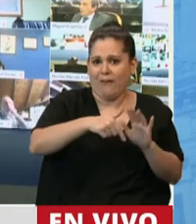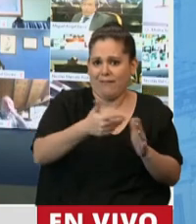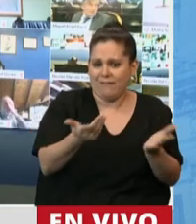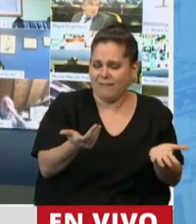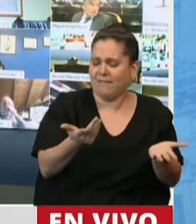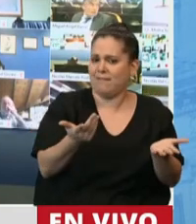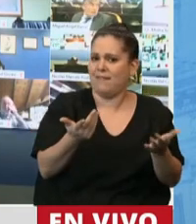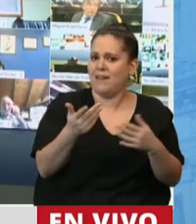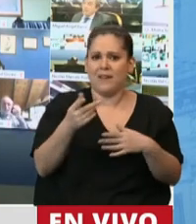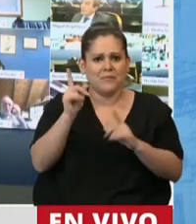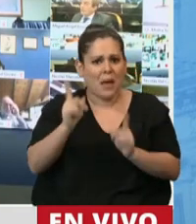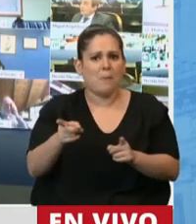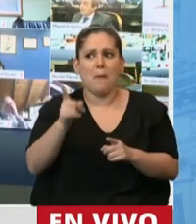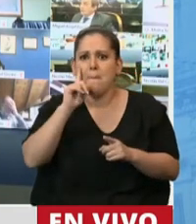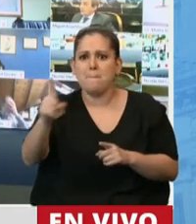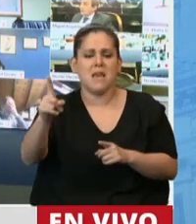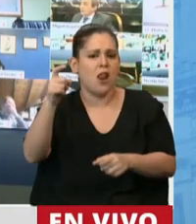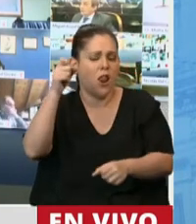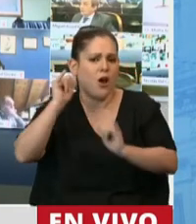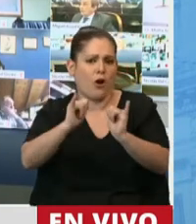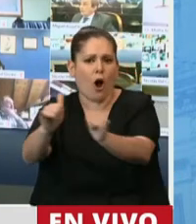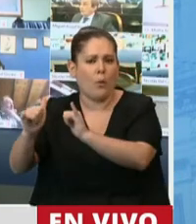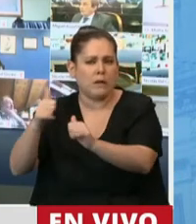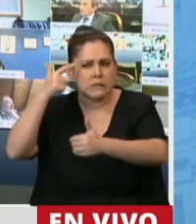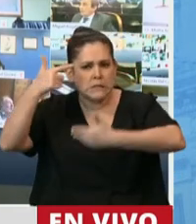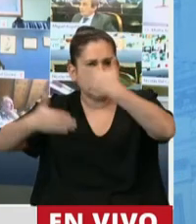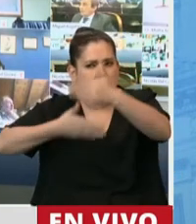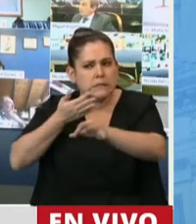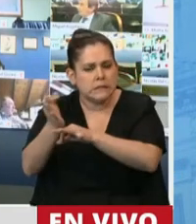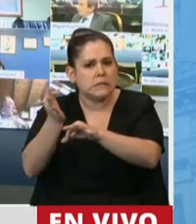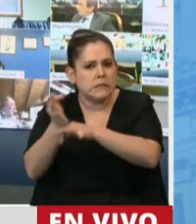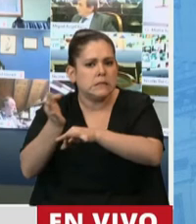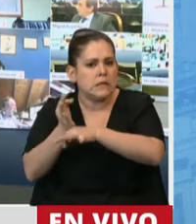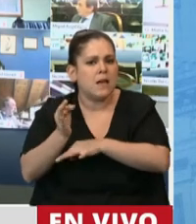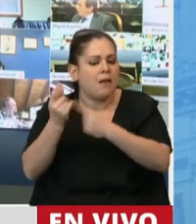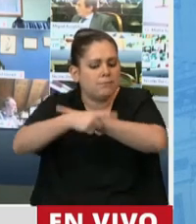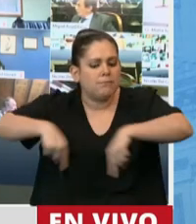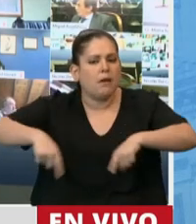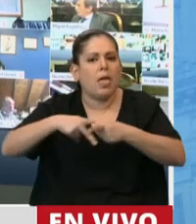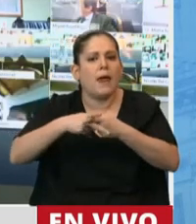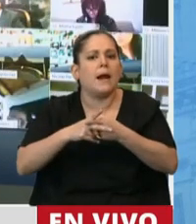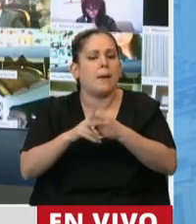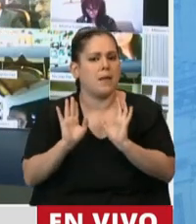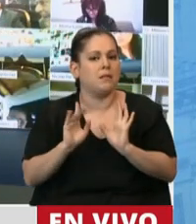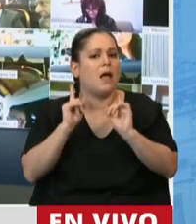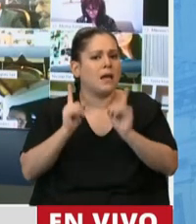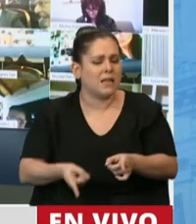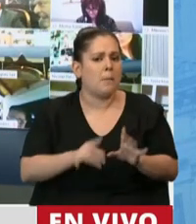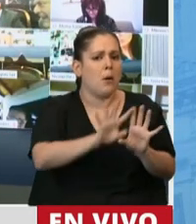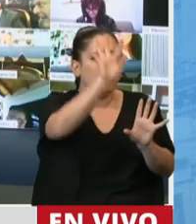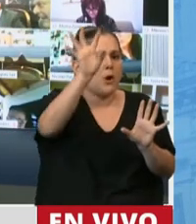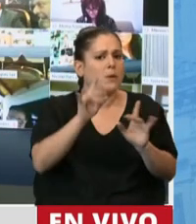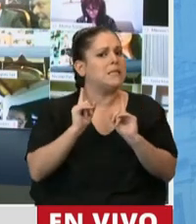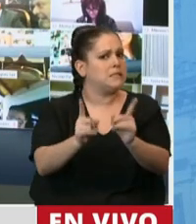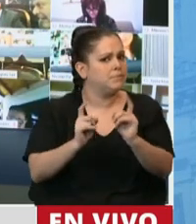en lo que son los webinares, que son los seminarios, sinceramente para nosotros todo esto son herramientas que las provincias también necesitan, no